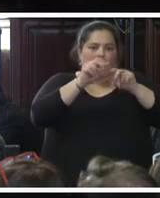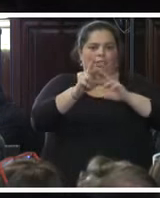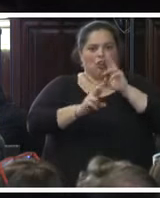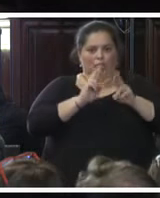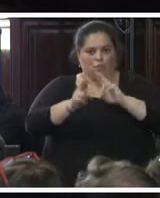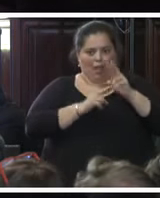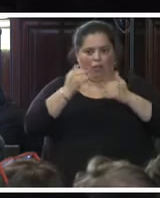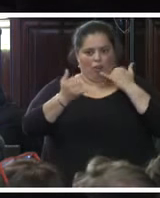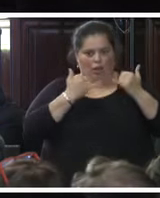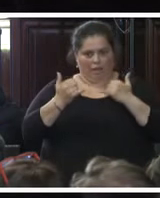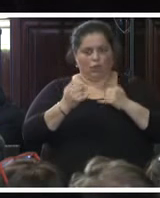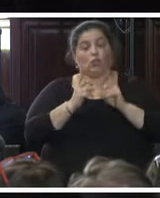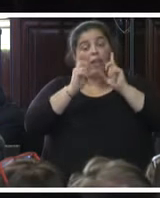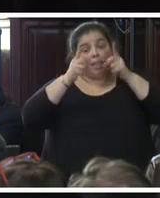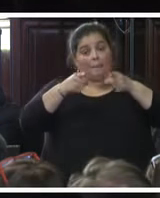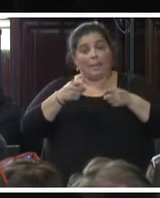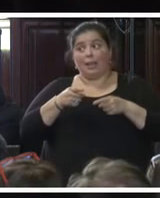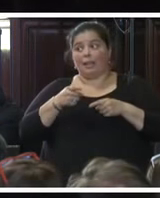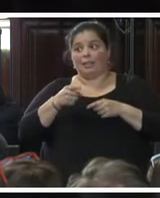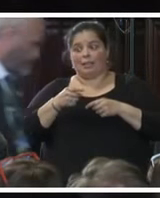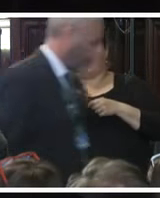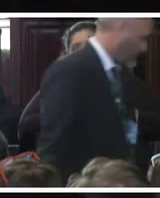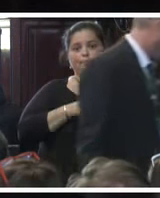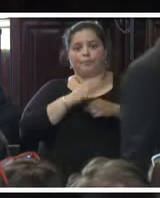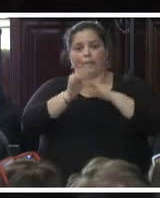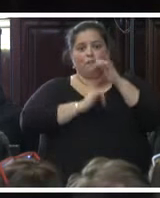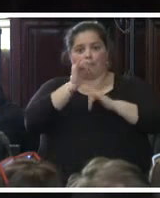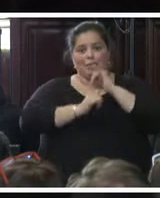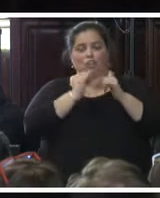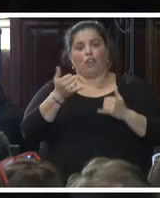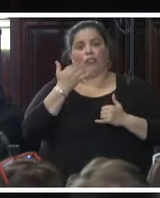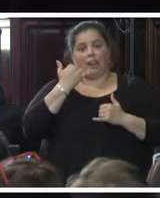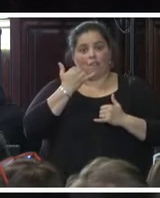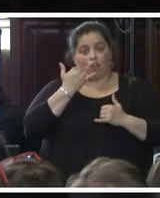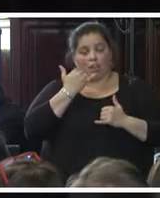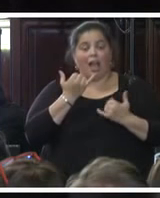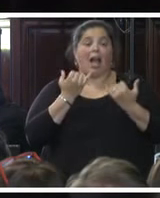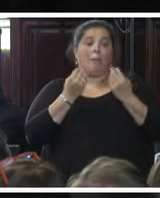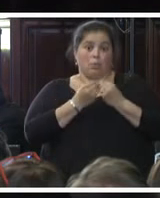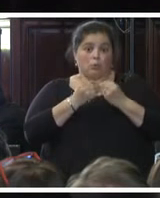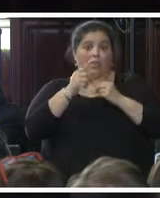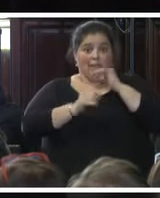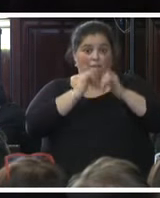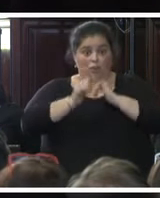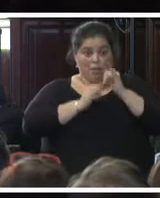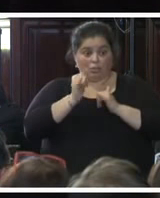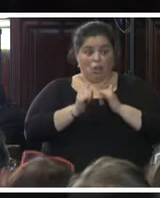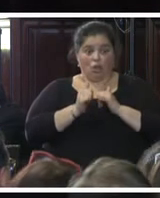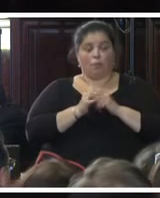Además, esta información telefónica que mucha de ella fue indicada por el grupo